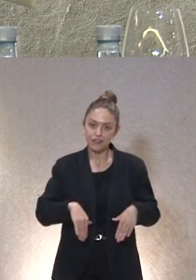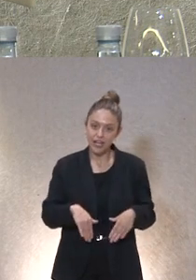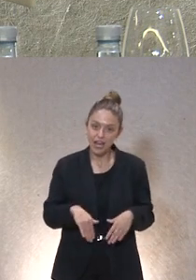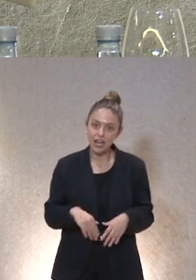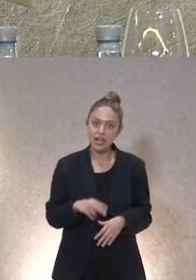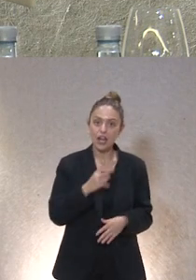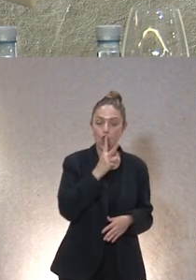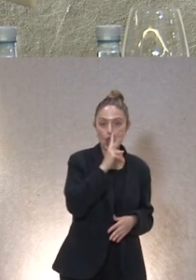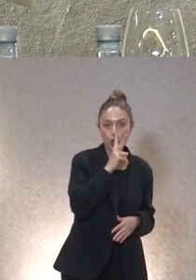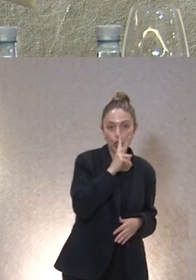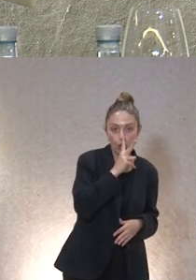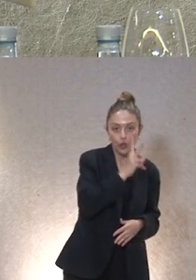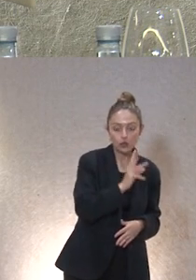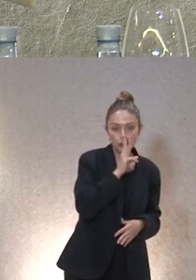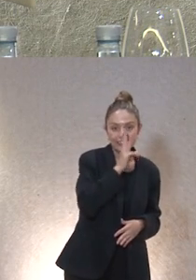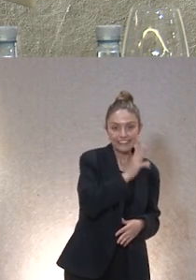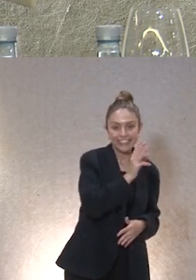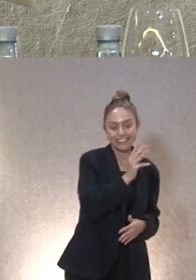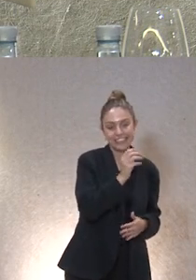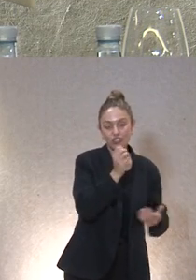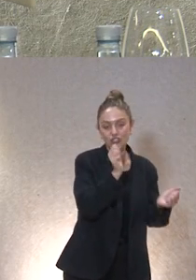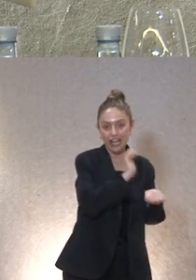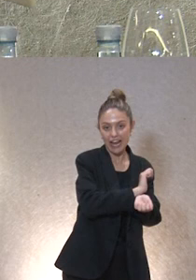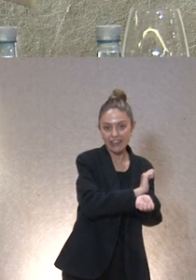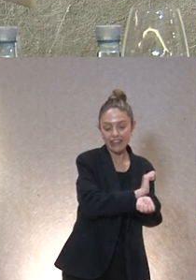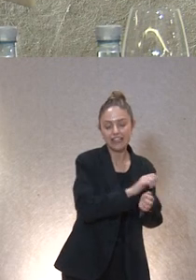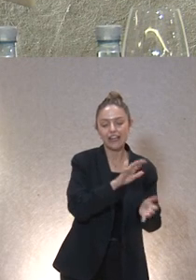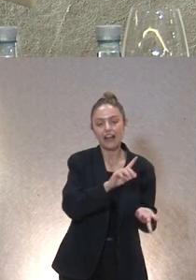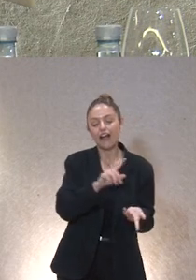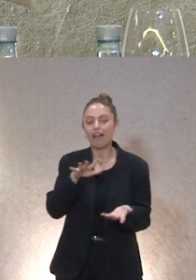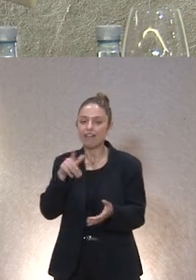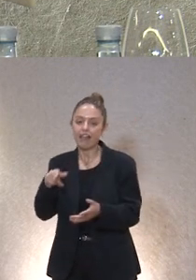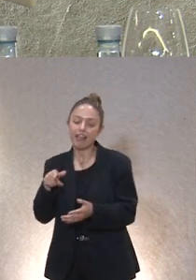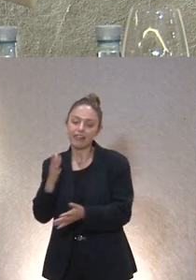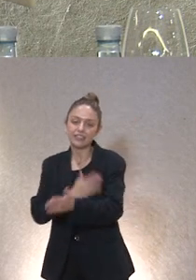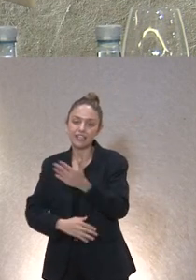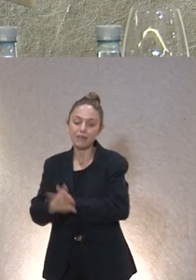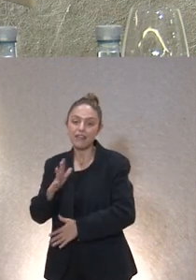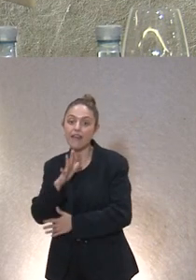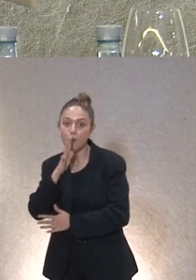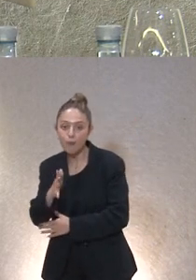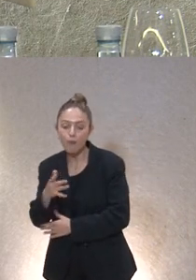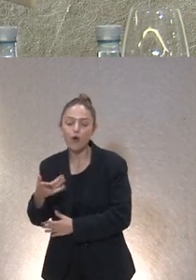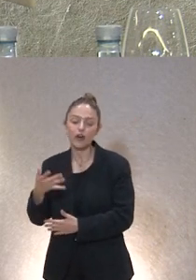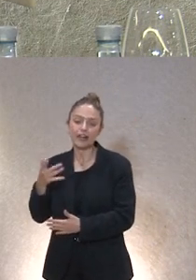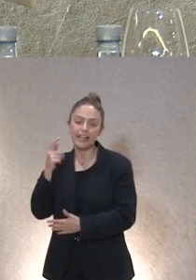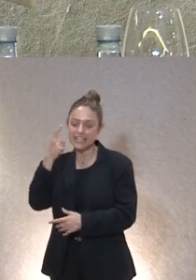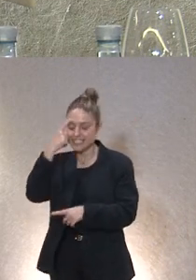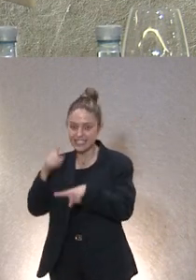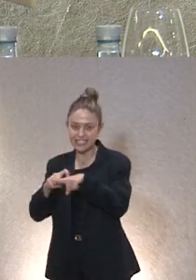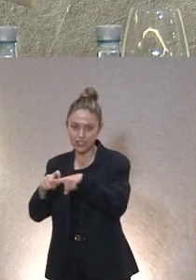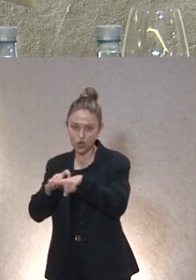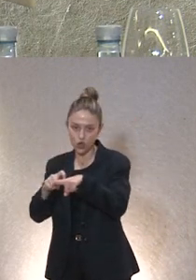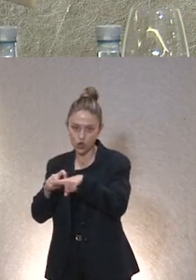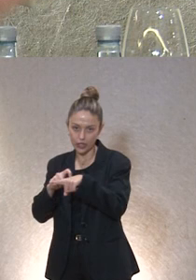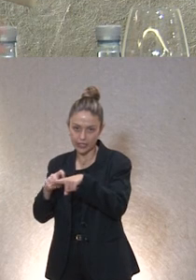dos o tres años de cárcel la han condenado a seguir terapias psicológicas regladas por el juzgado tenemos ahora